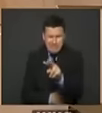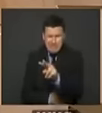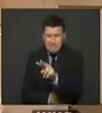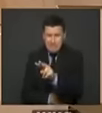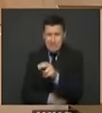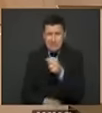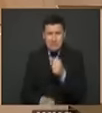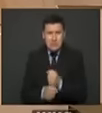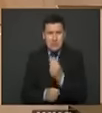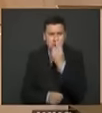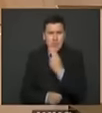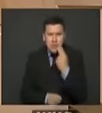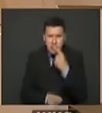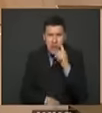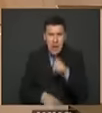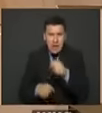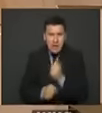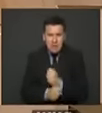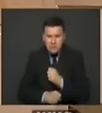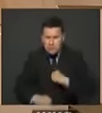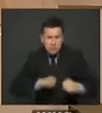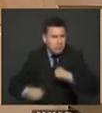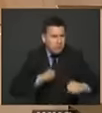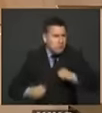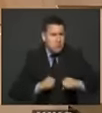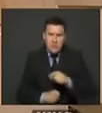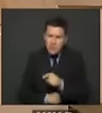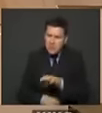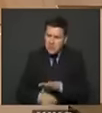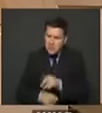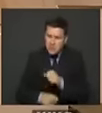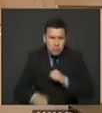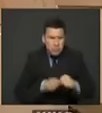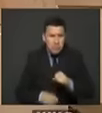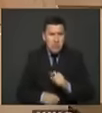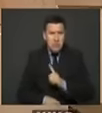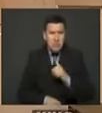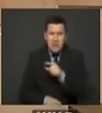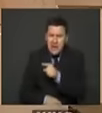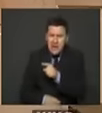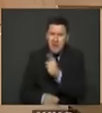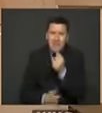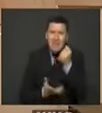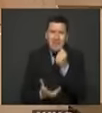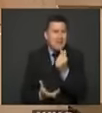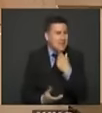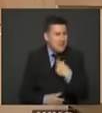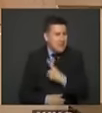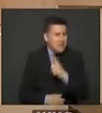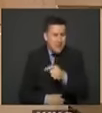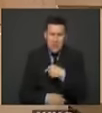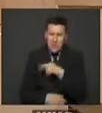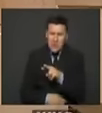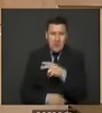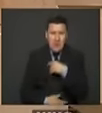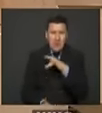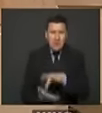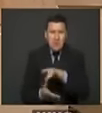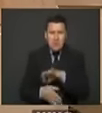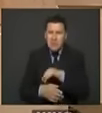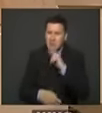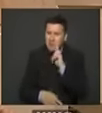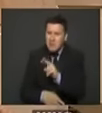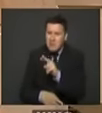funcionarios tan comprometidos que conocen tanto su trabajo lo que les hace falta es línea y plata y un mecanismo para llegar a las regiones